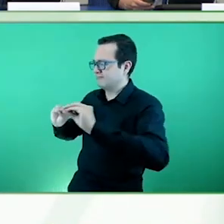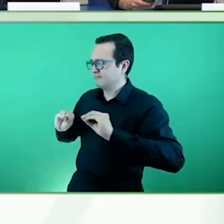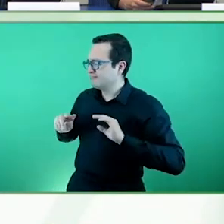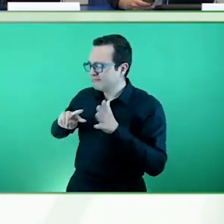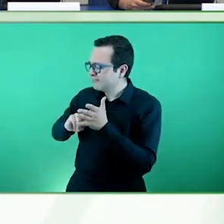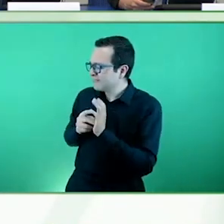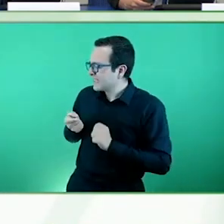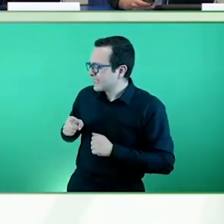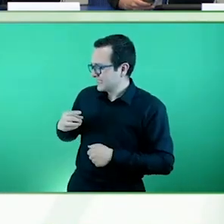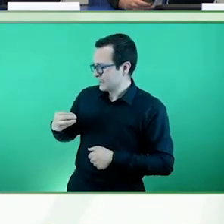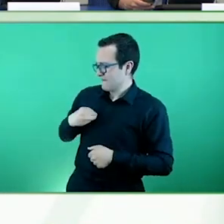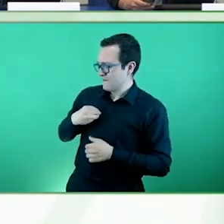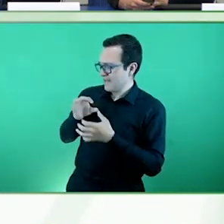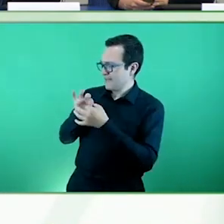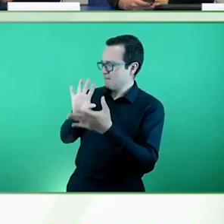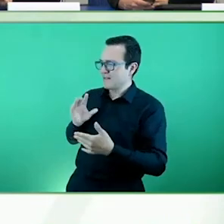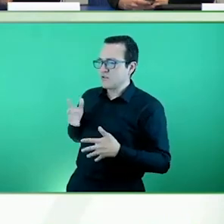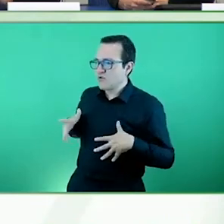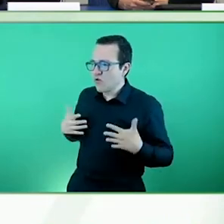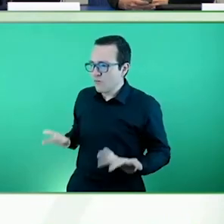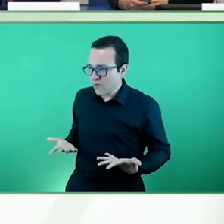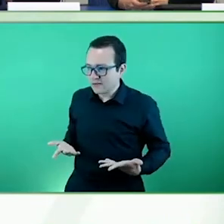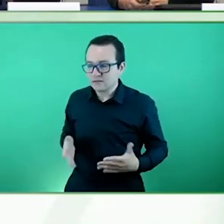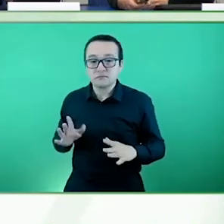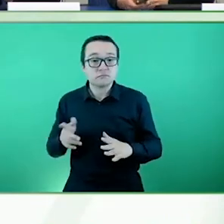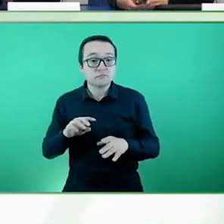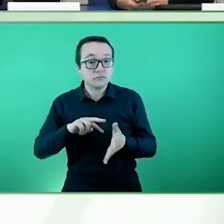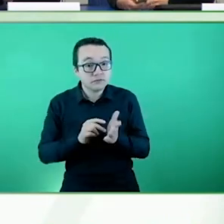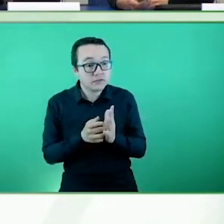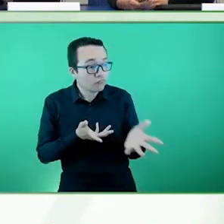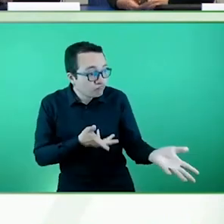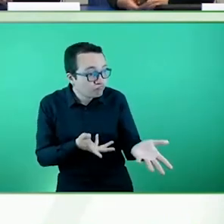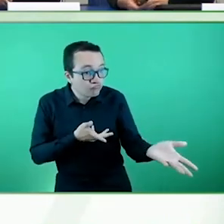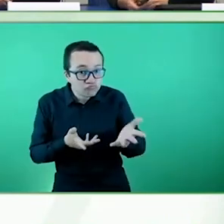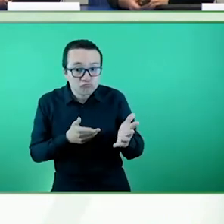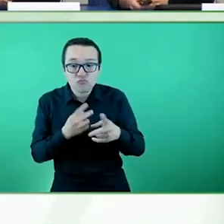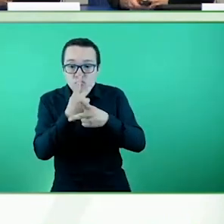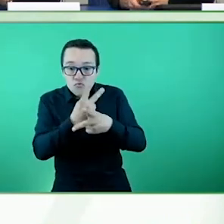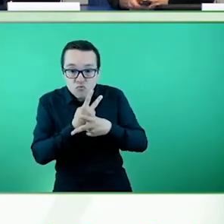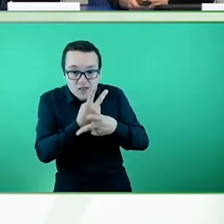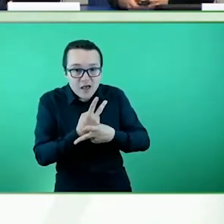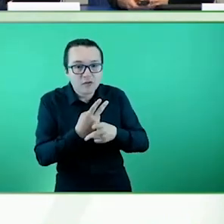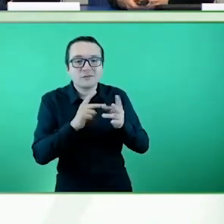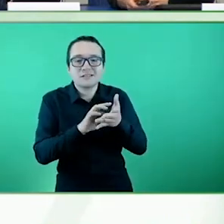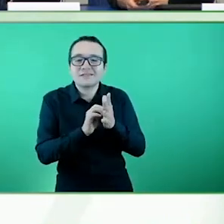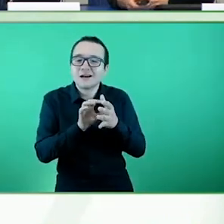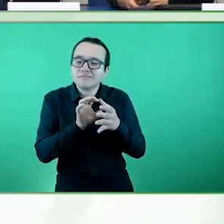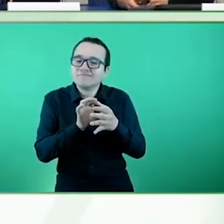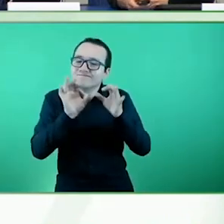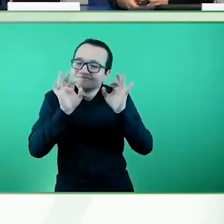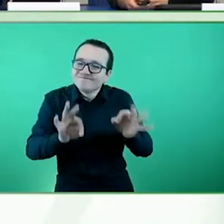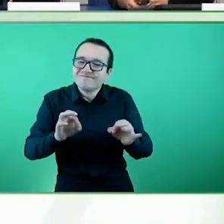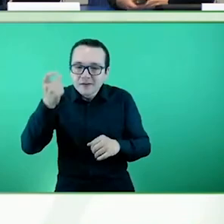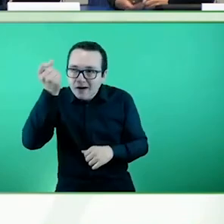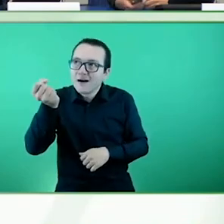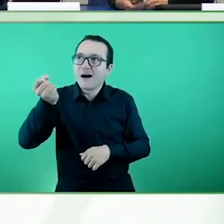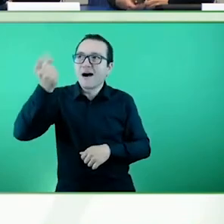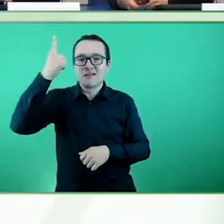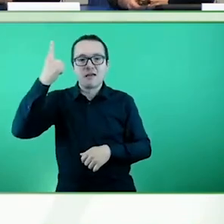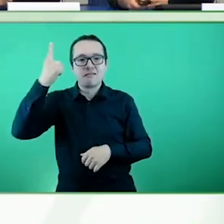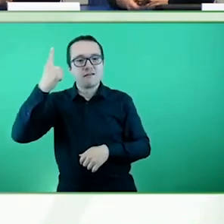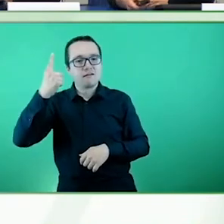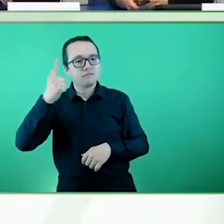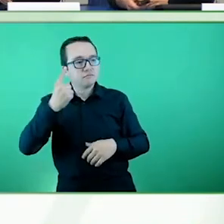el trato y los cuidados y el apoyo que ofrecen sea desde esta filosofía, ¿no? No desde una atención más asistencialista o